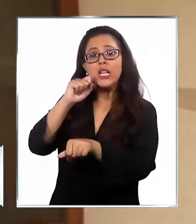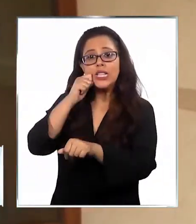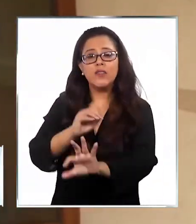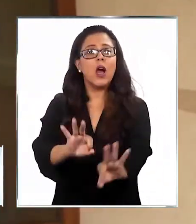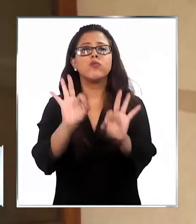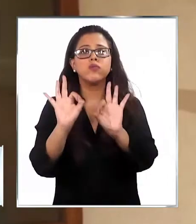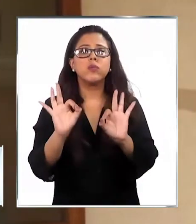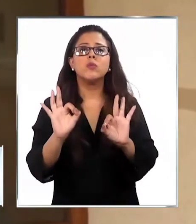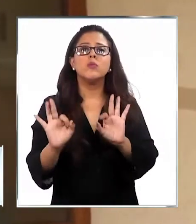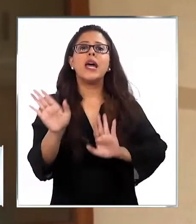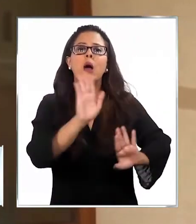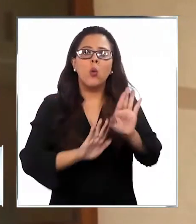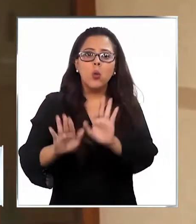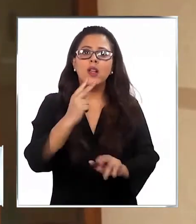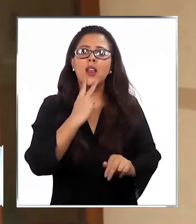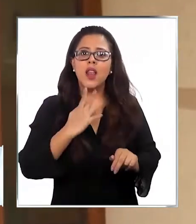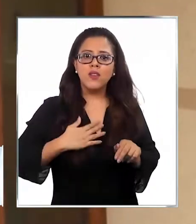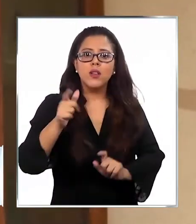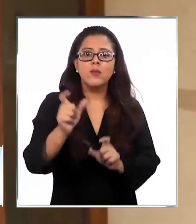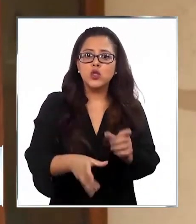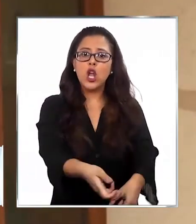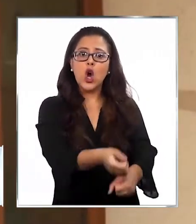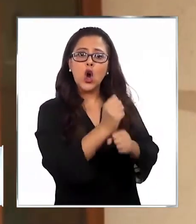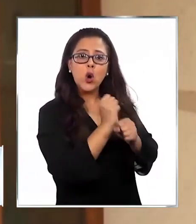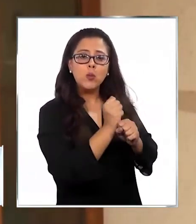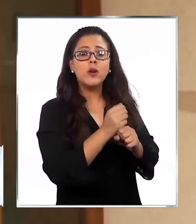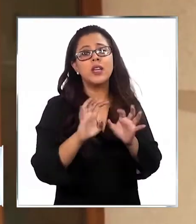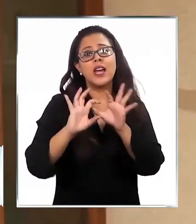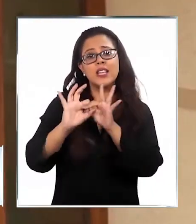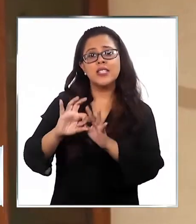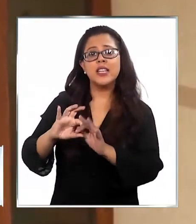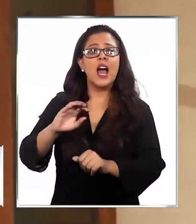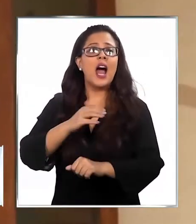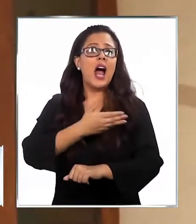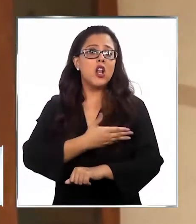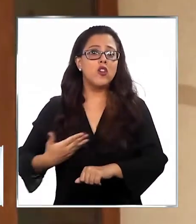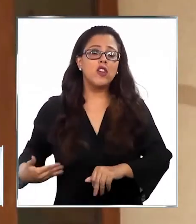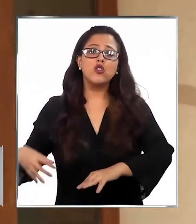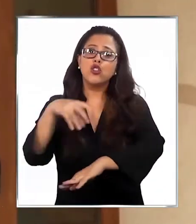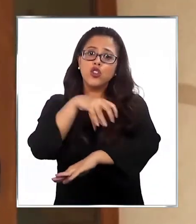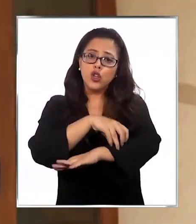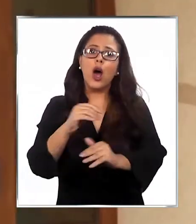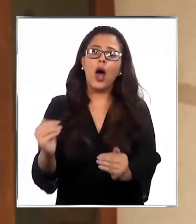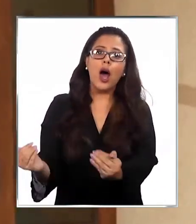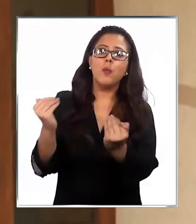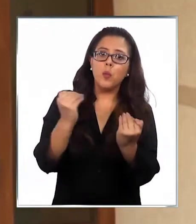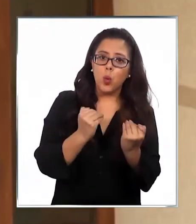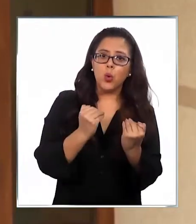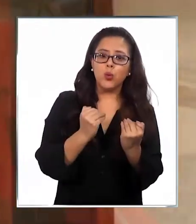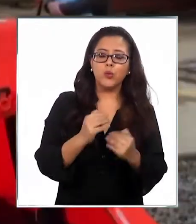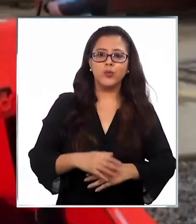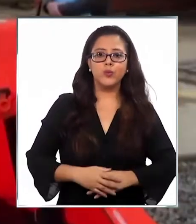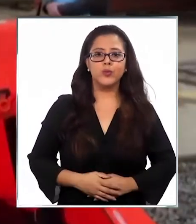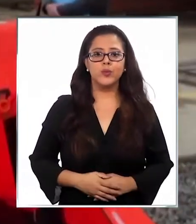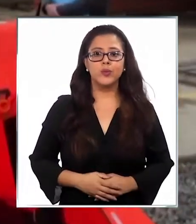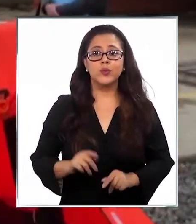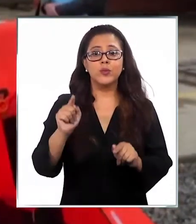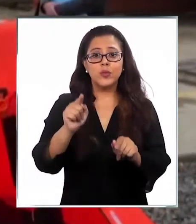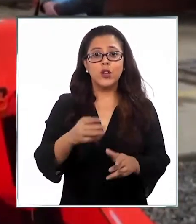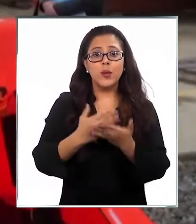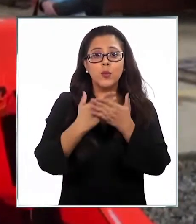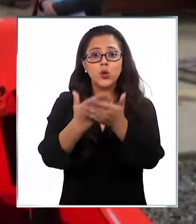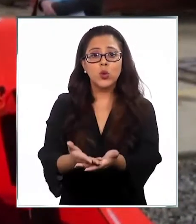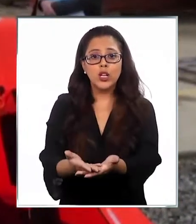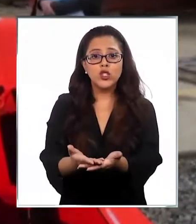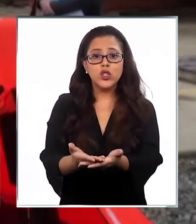para guardar la vida de los pescadores y agradecer al gobierno regional por el apoyo a los pescadores. Una postulación